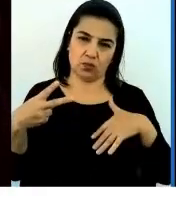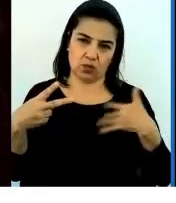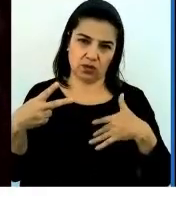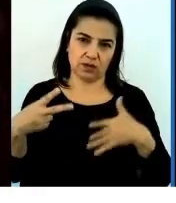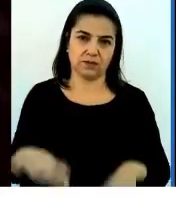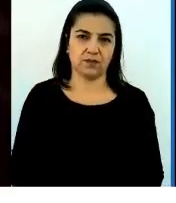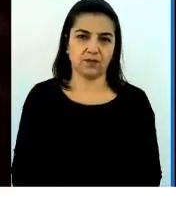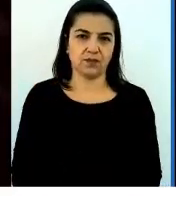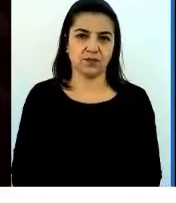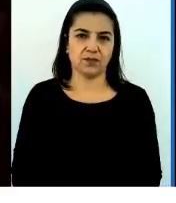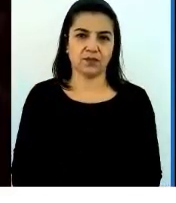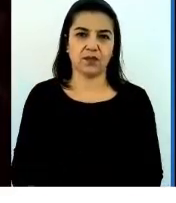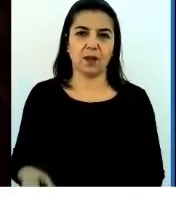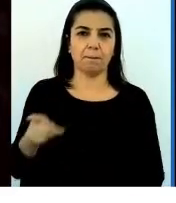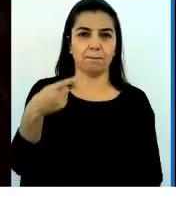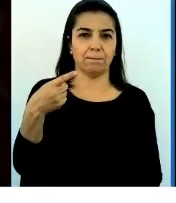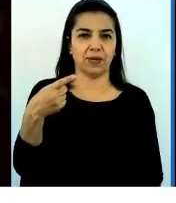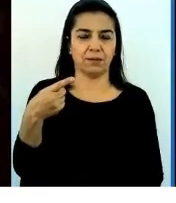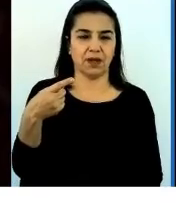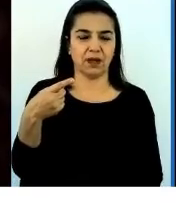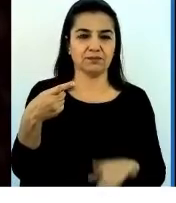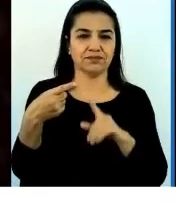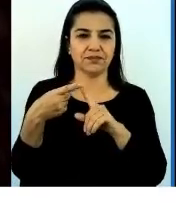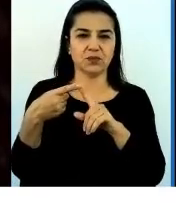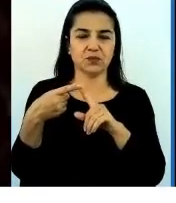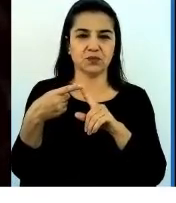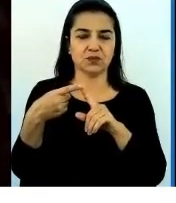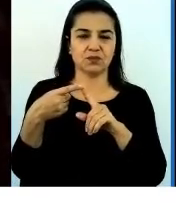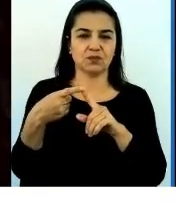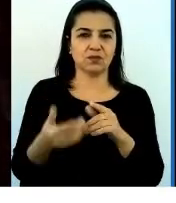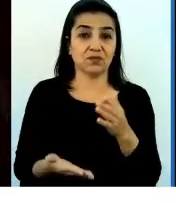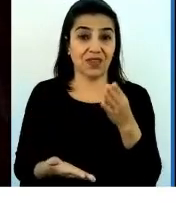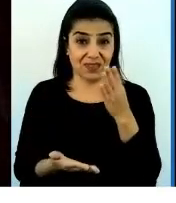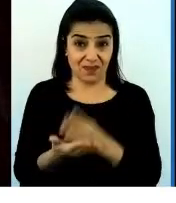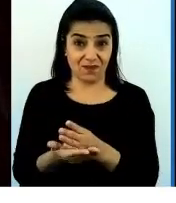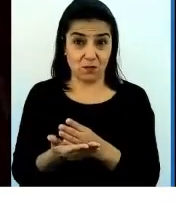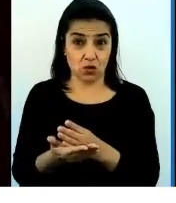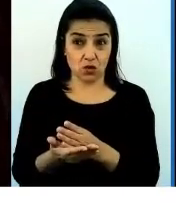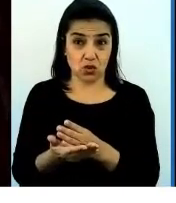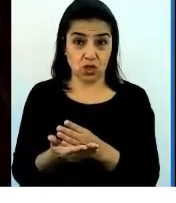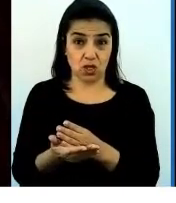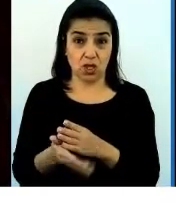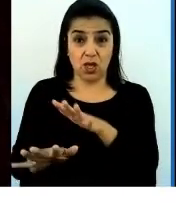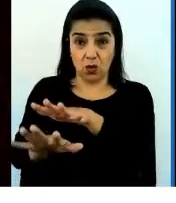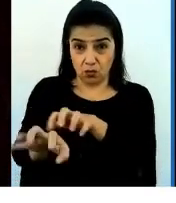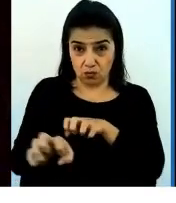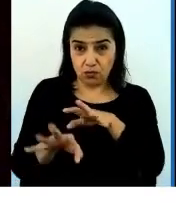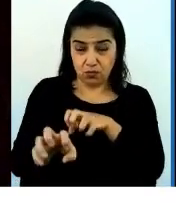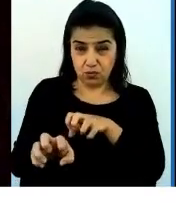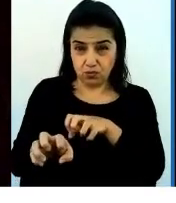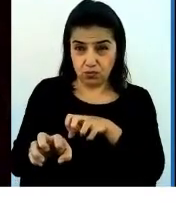La primera es que de momento es producir más la